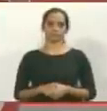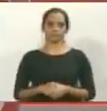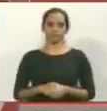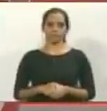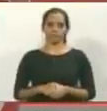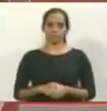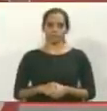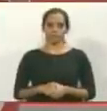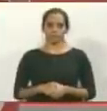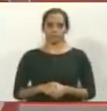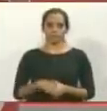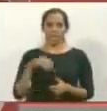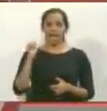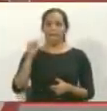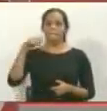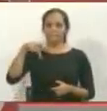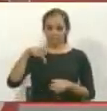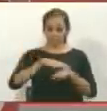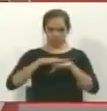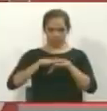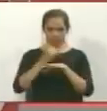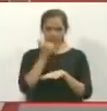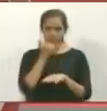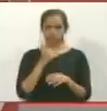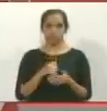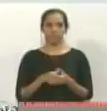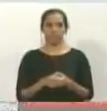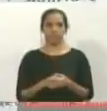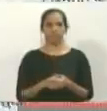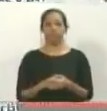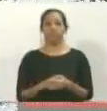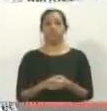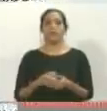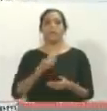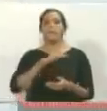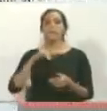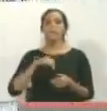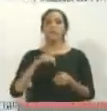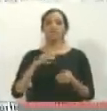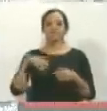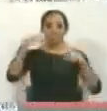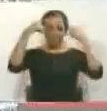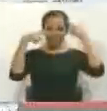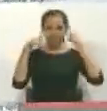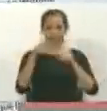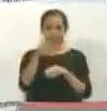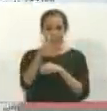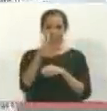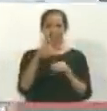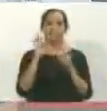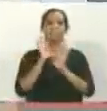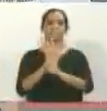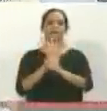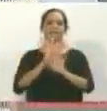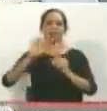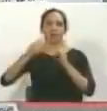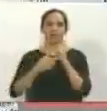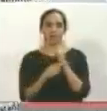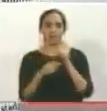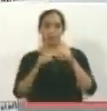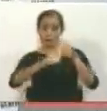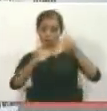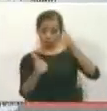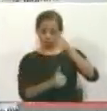Perdón, AP. Partidarios del oficialismo apuntan armas en marcha de Guaidó. Y abajo dice,